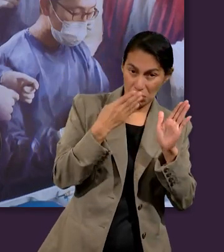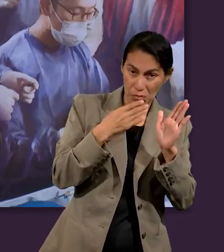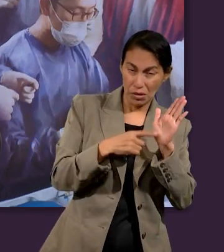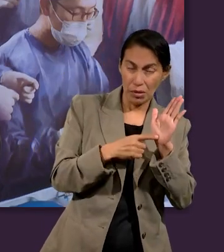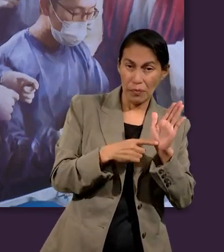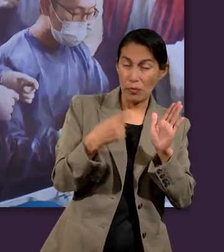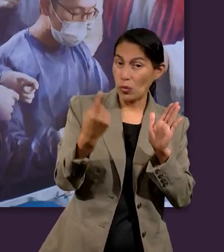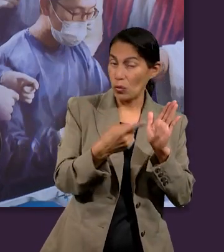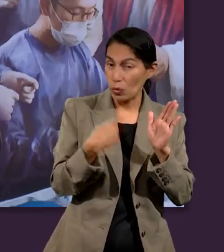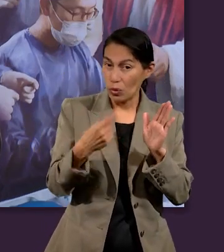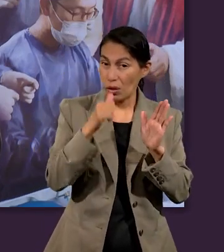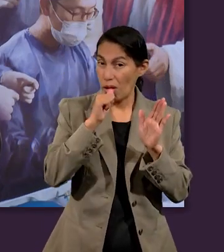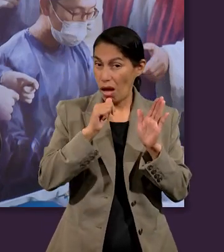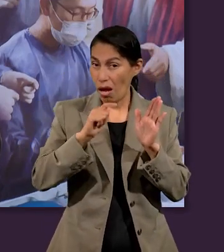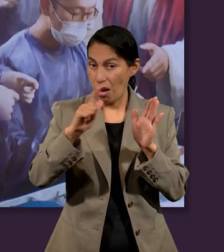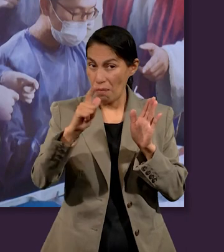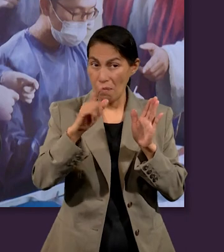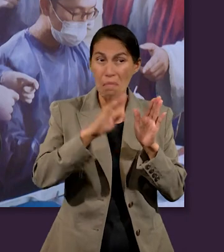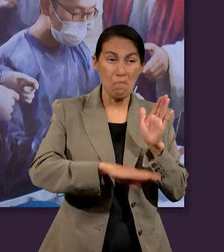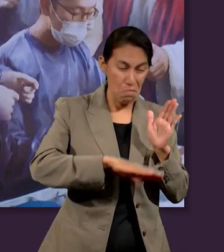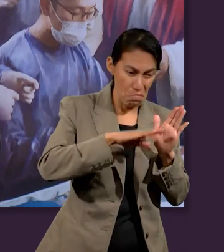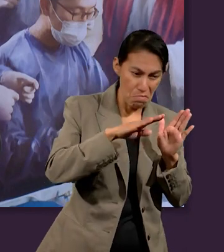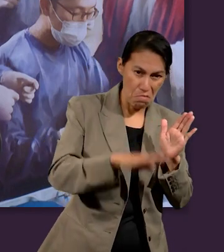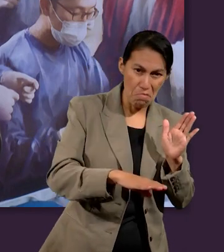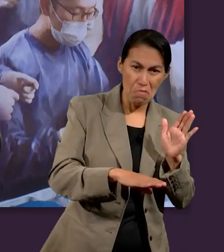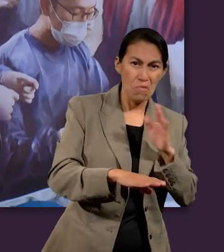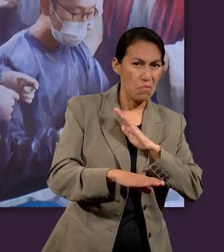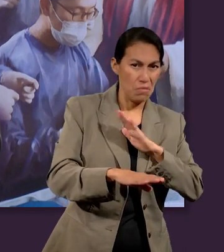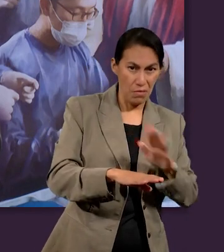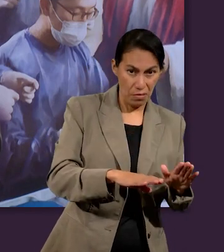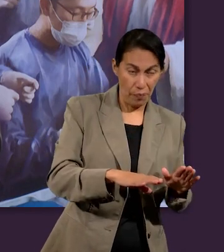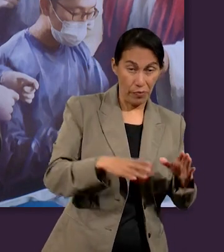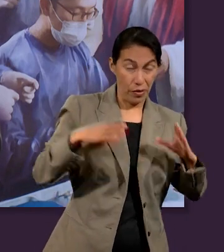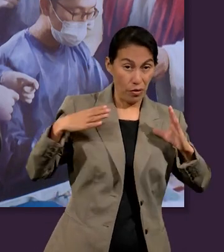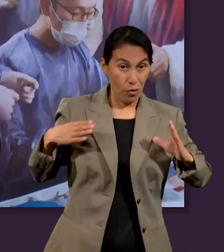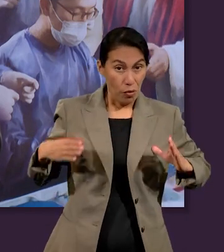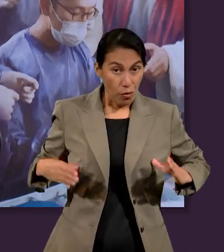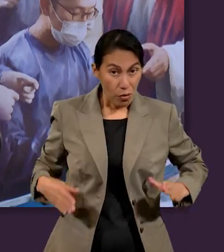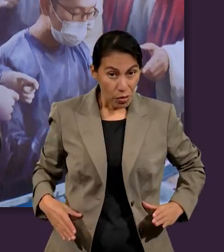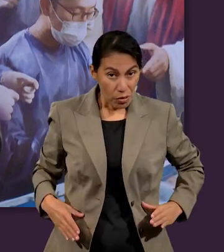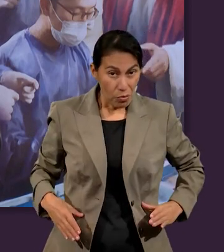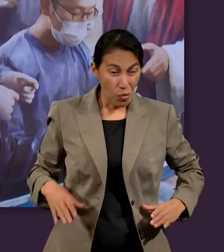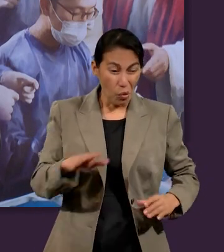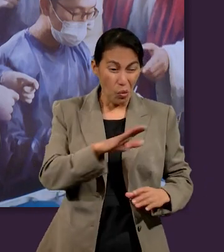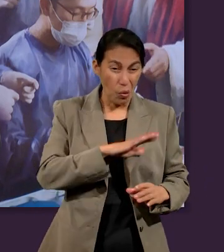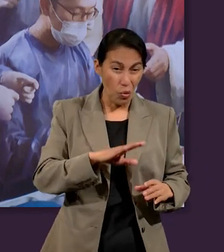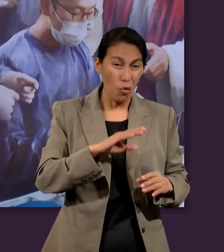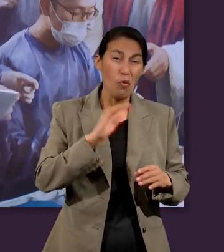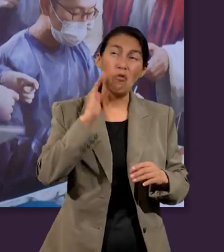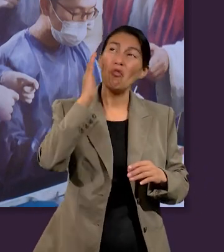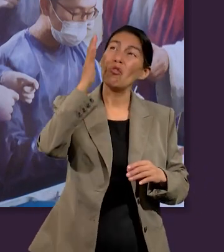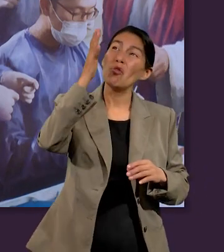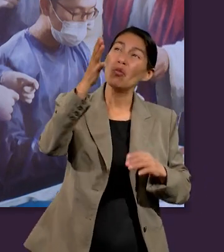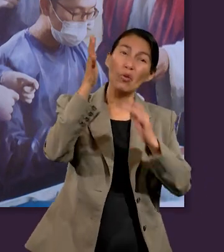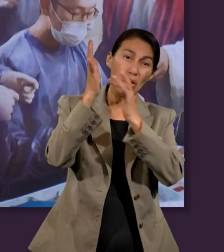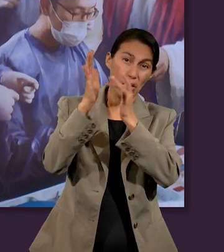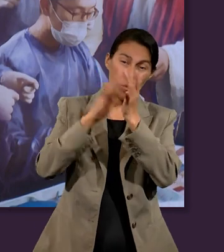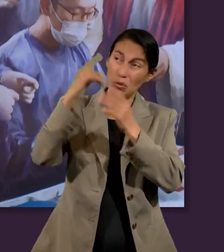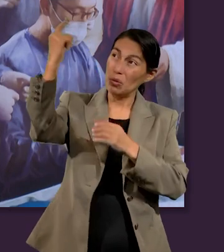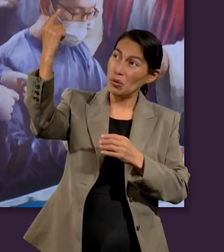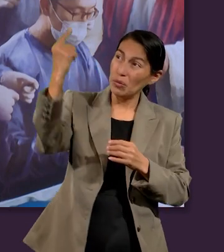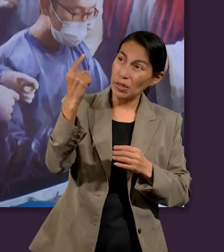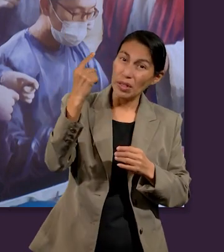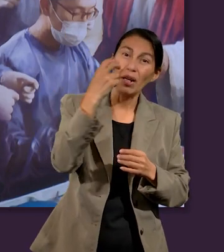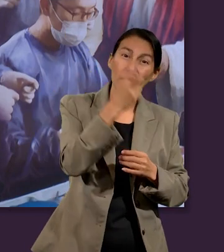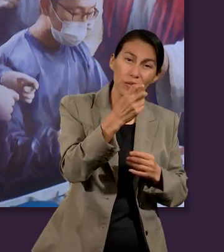versículos la enseñanza clave bíblica que nuestra alma es mortal y que ese cuerpo